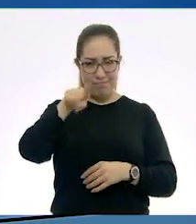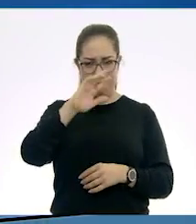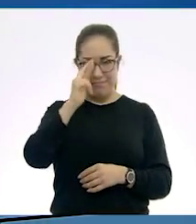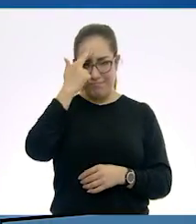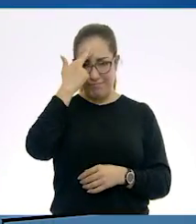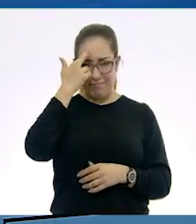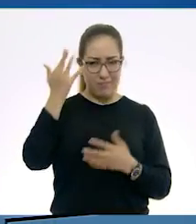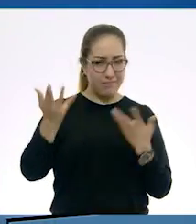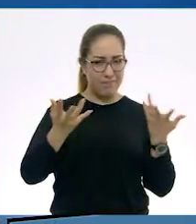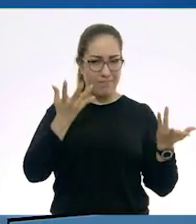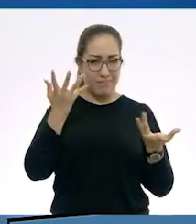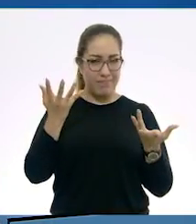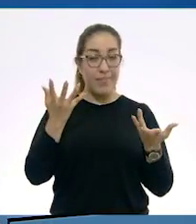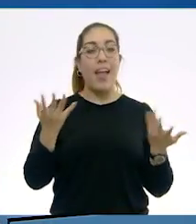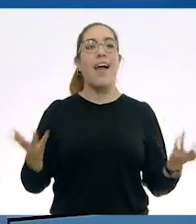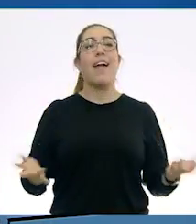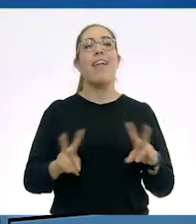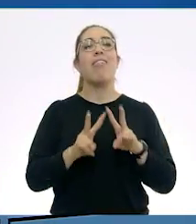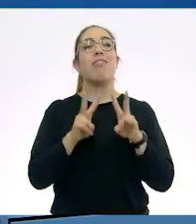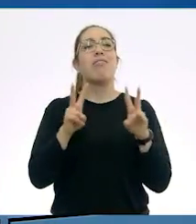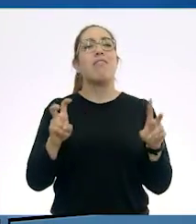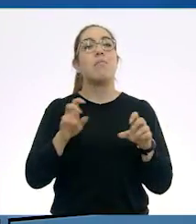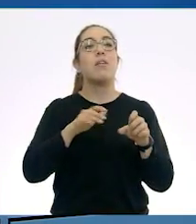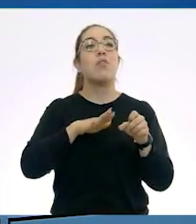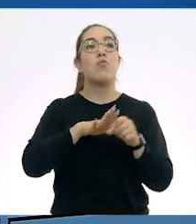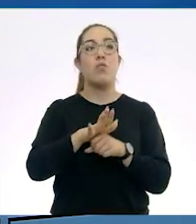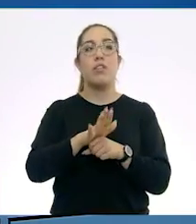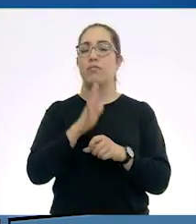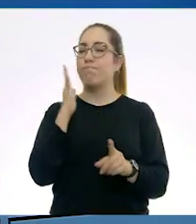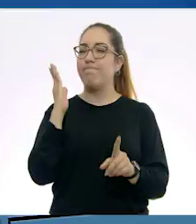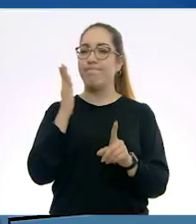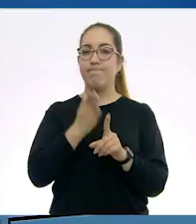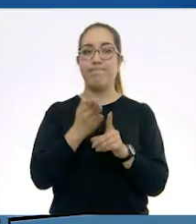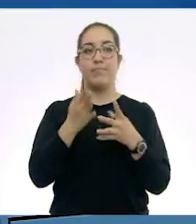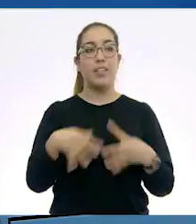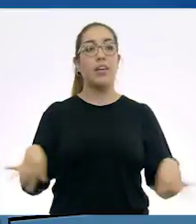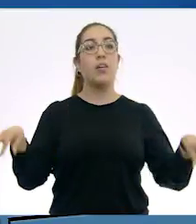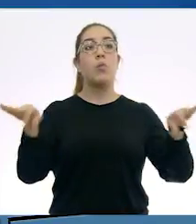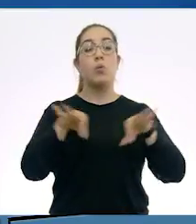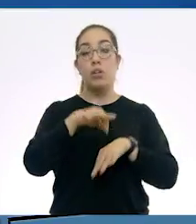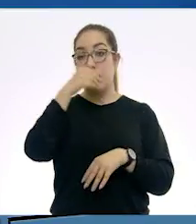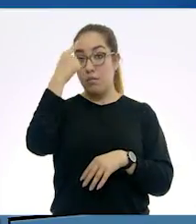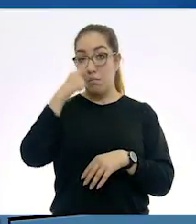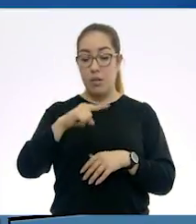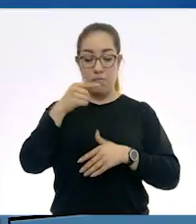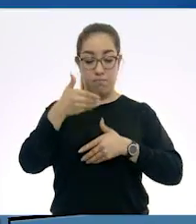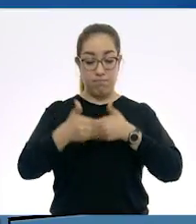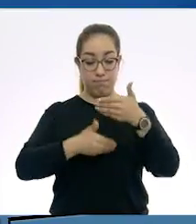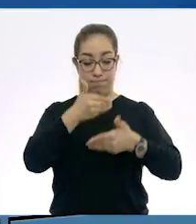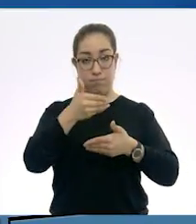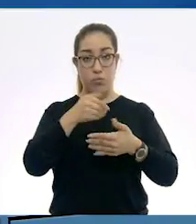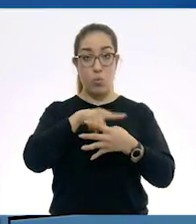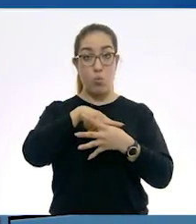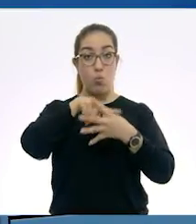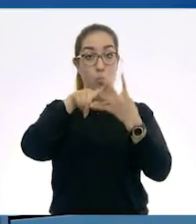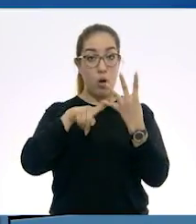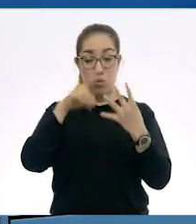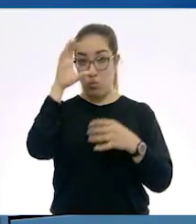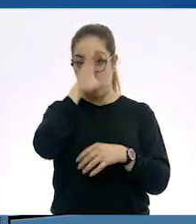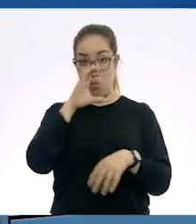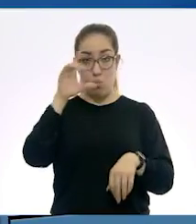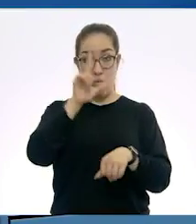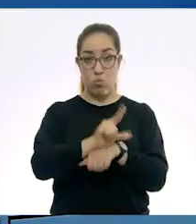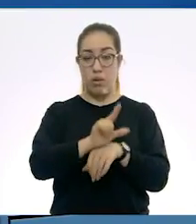¿Recuerdan? ¿Recuerdan? Hablamos de una condición fundamental para que se pudieran desarrollar cuatro civilizaciones en